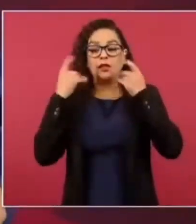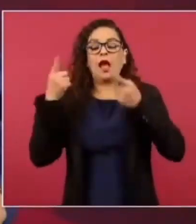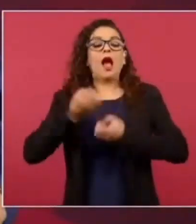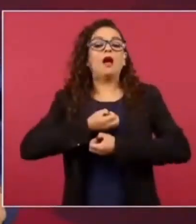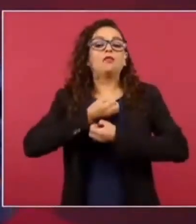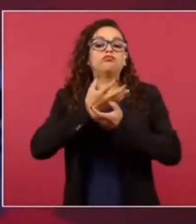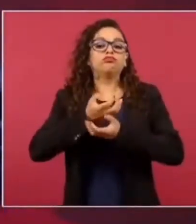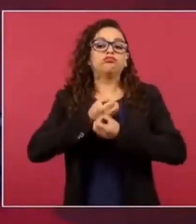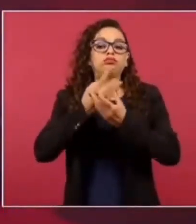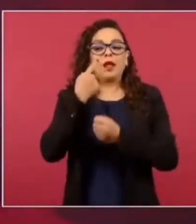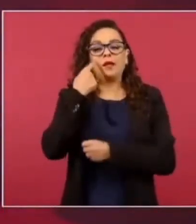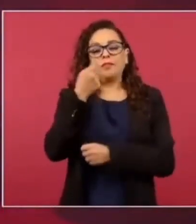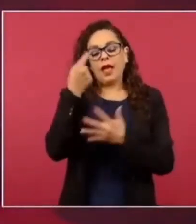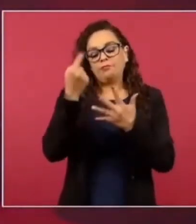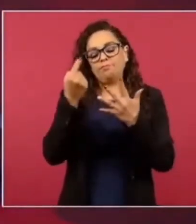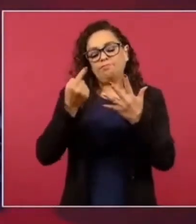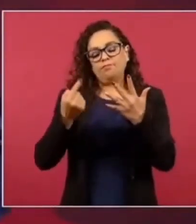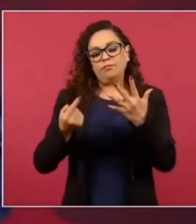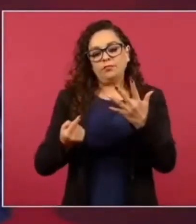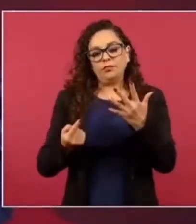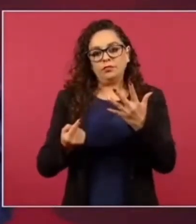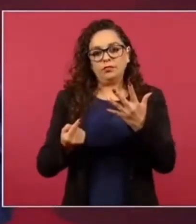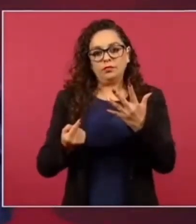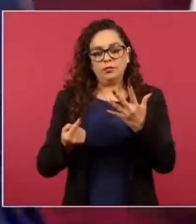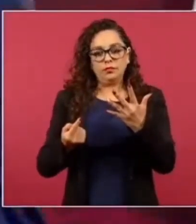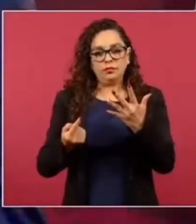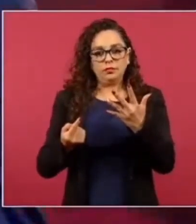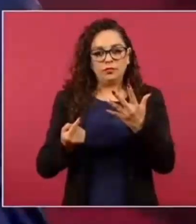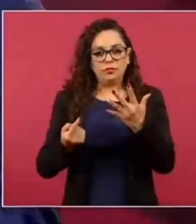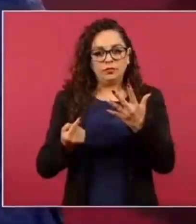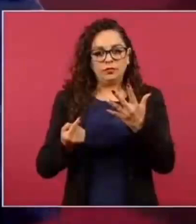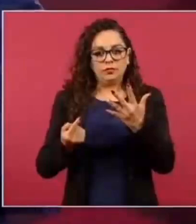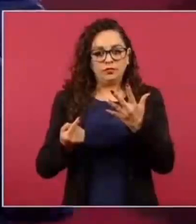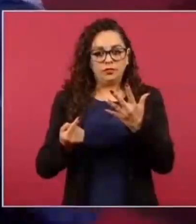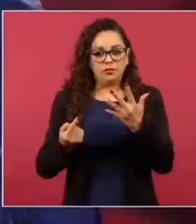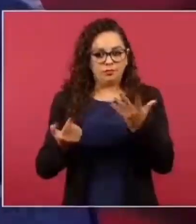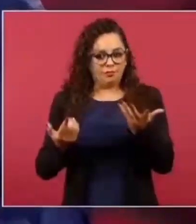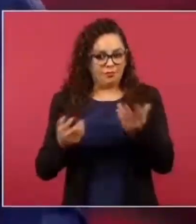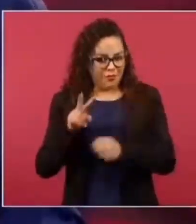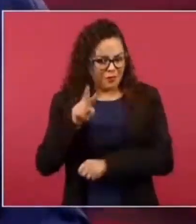testigos protegidos. Entonces, está interesante.